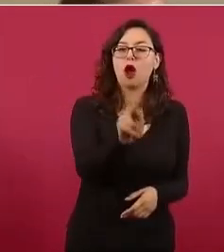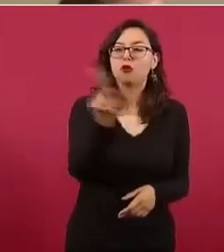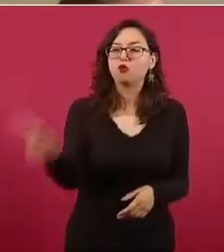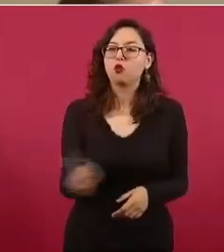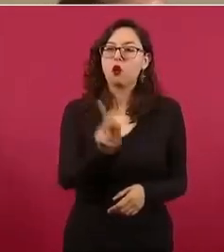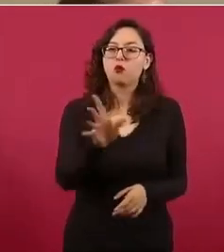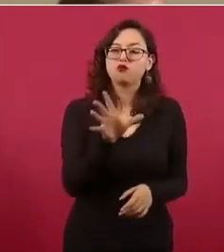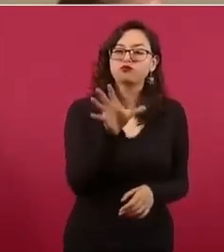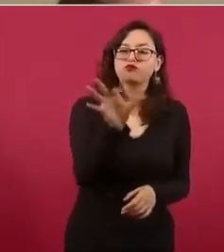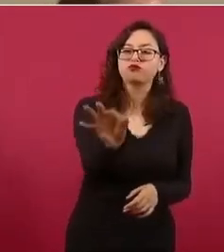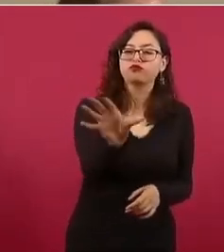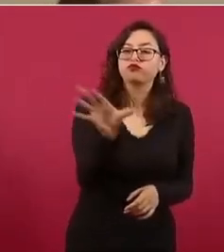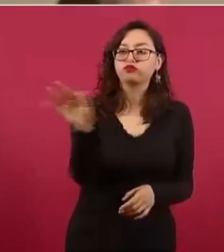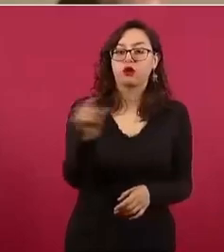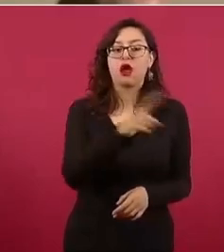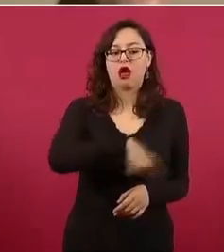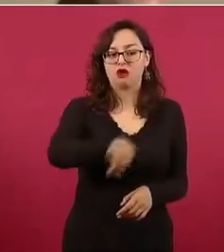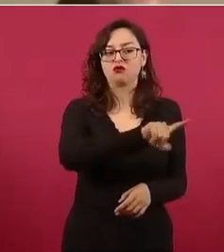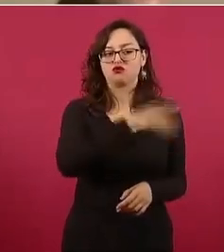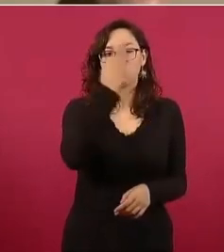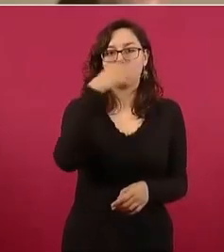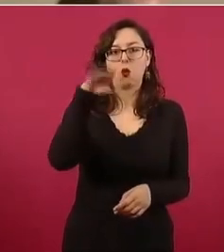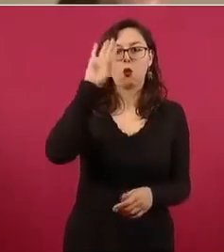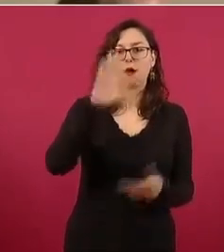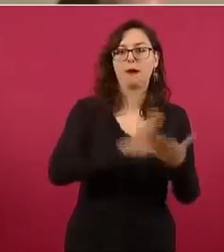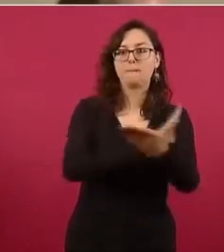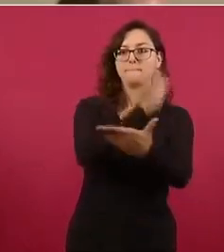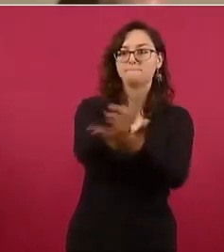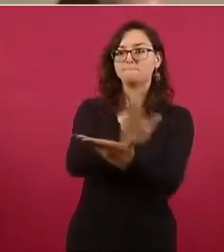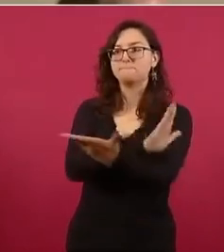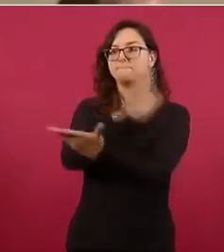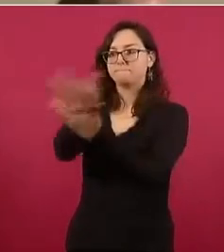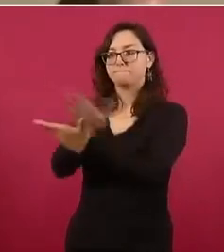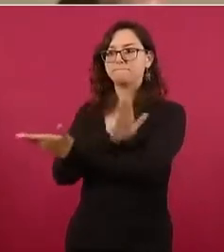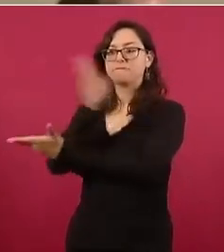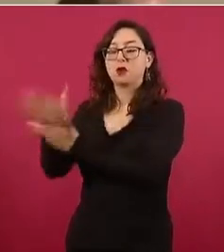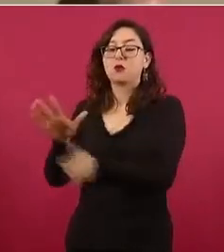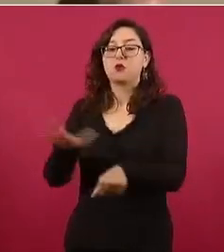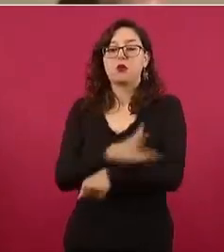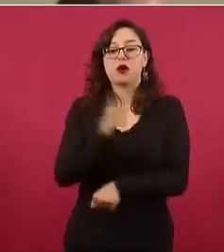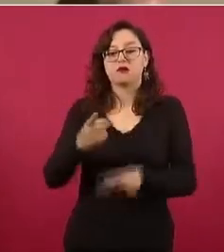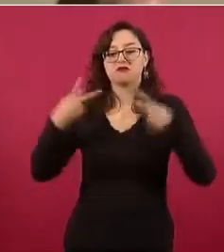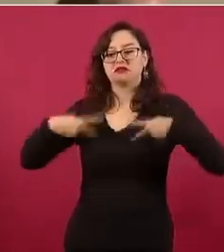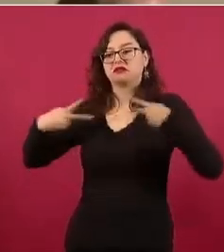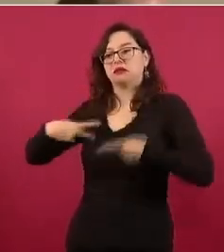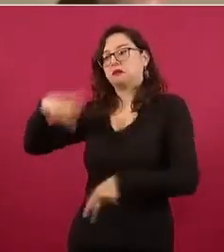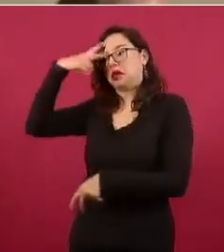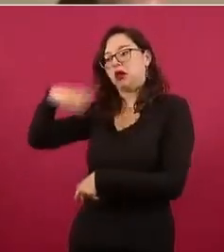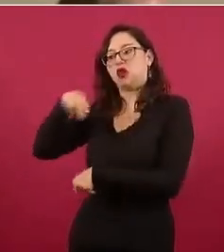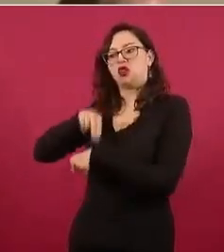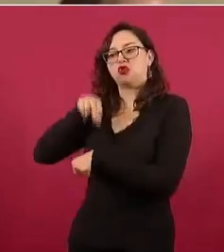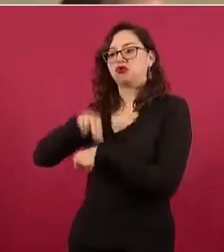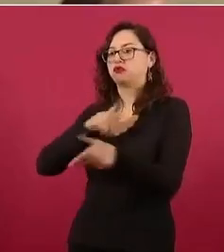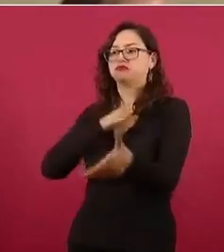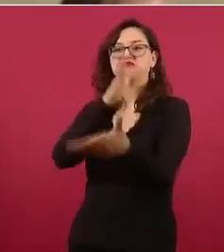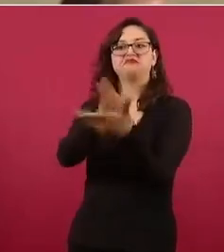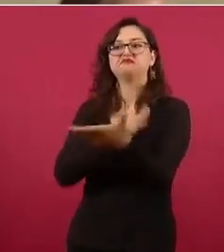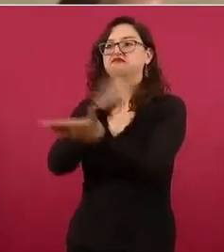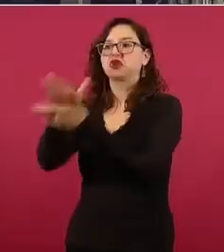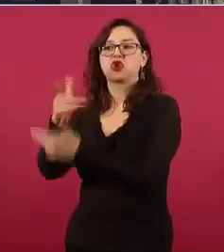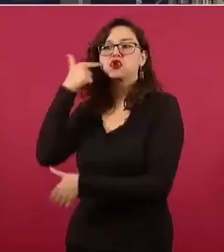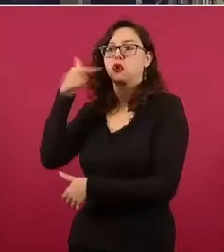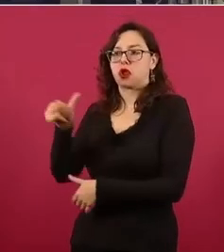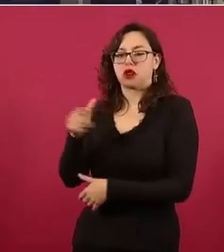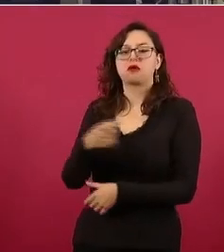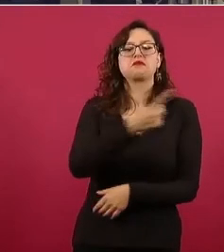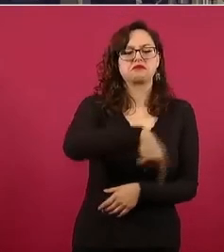algún cuidado especial respecto con la Guardia Nacional que los esté vigilando, que los esté cuidando, puesto que estas zonas